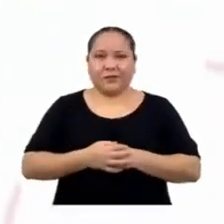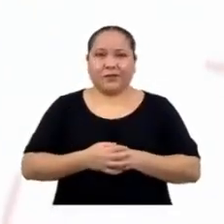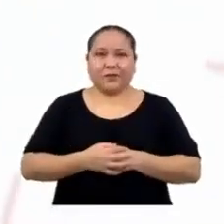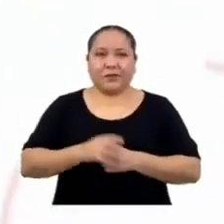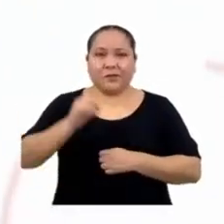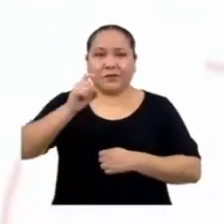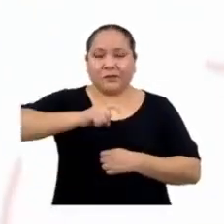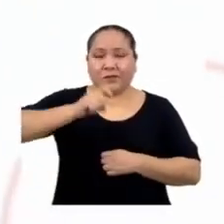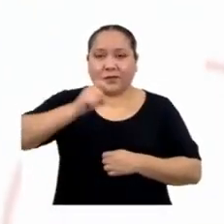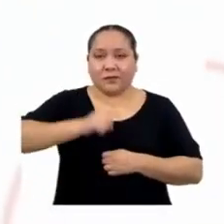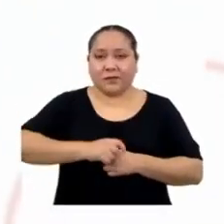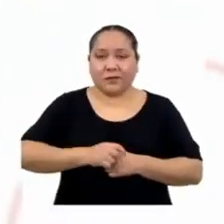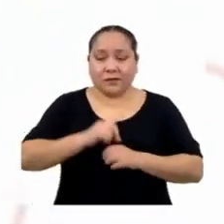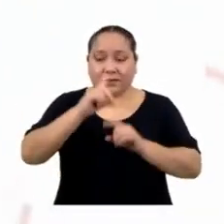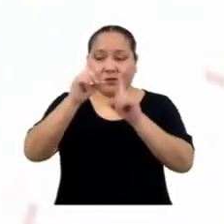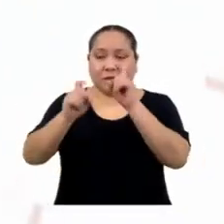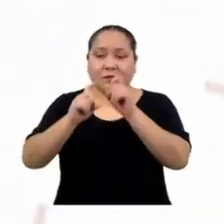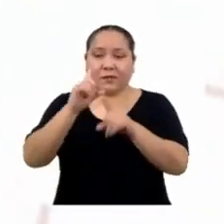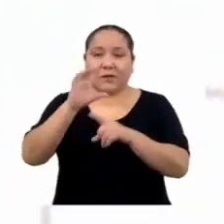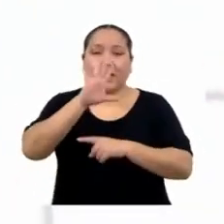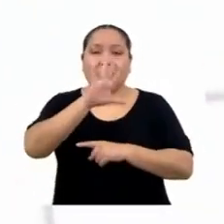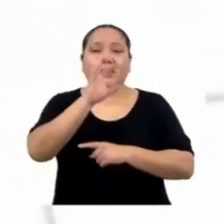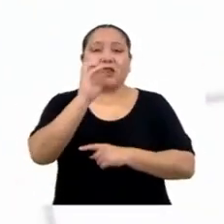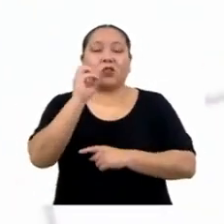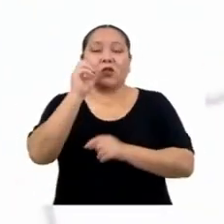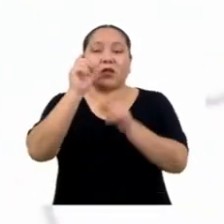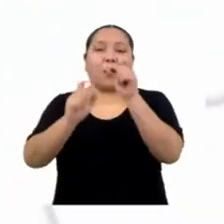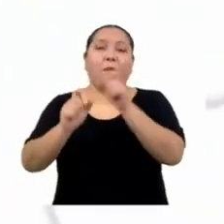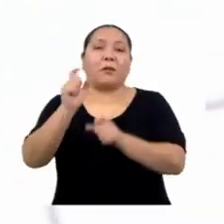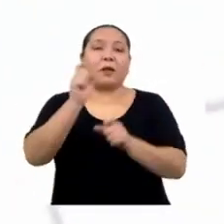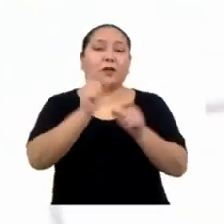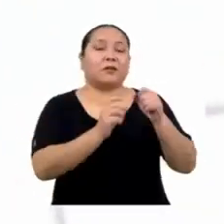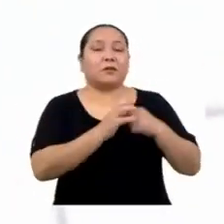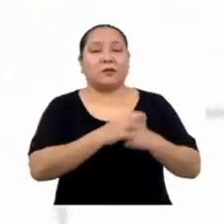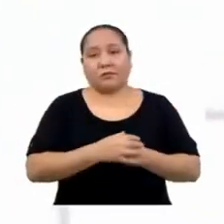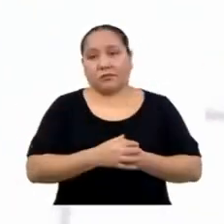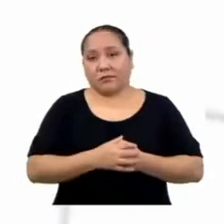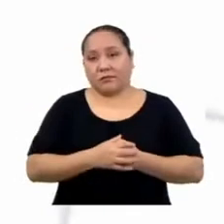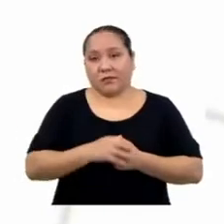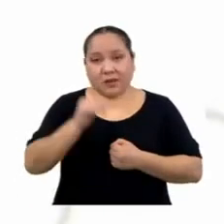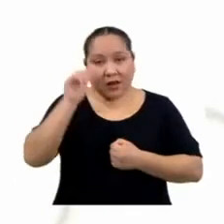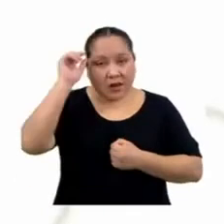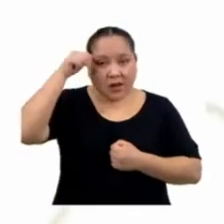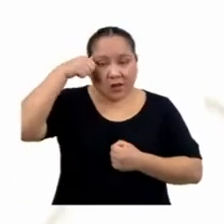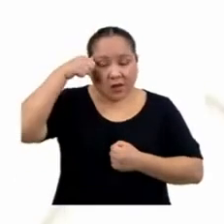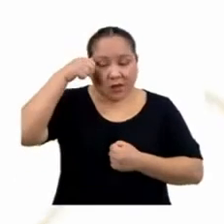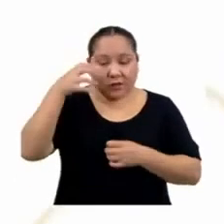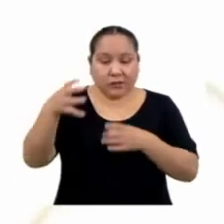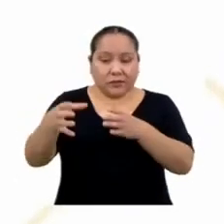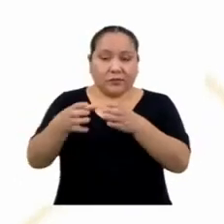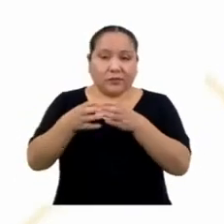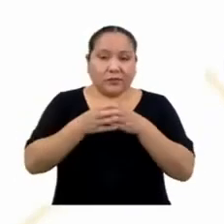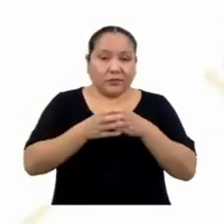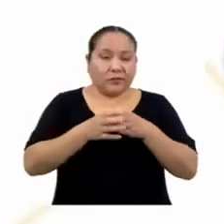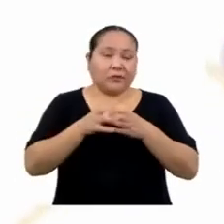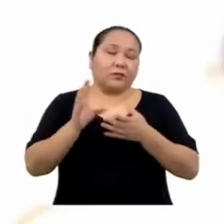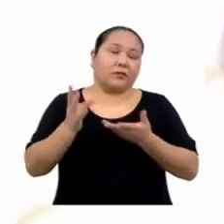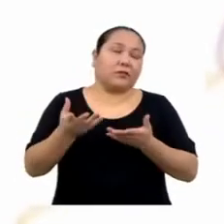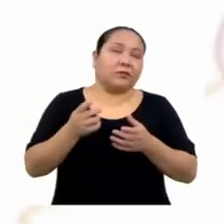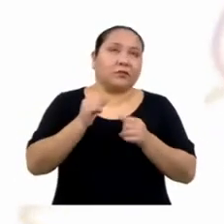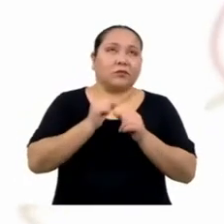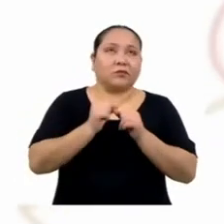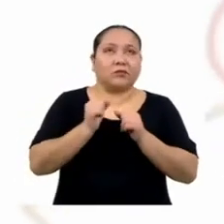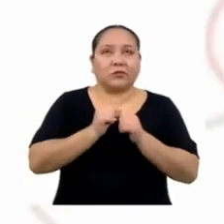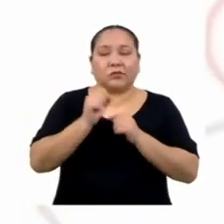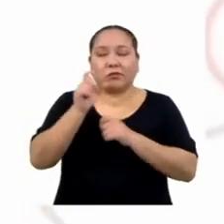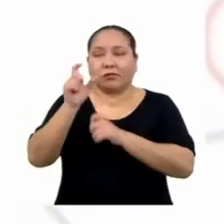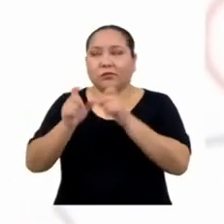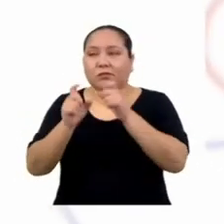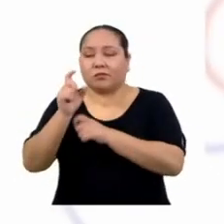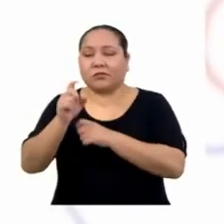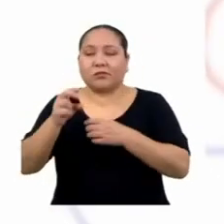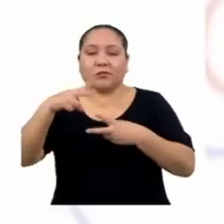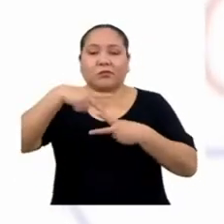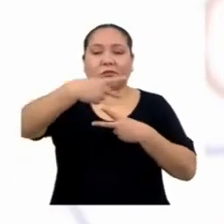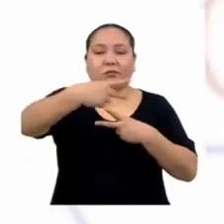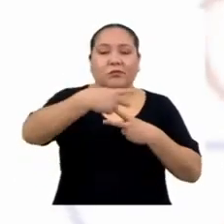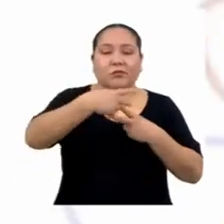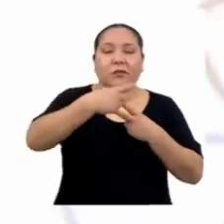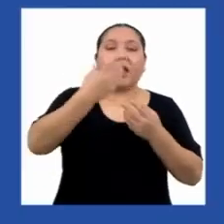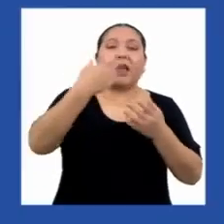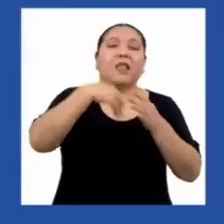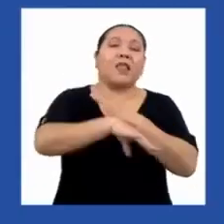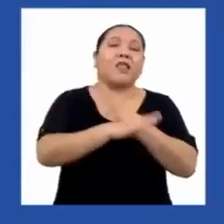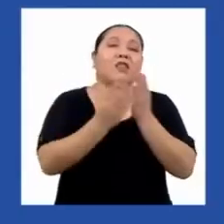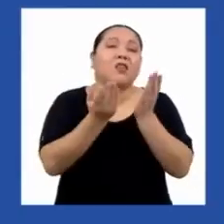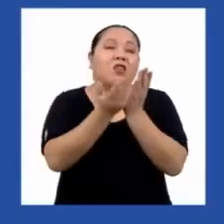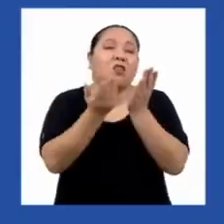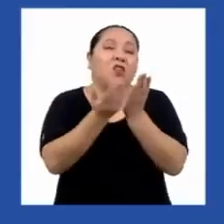Deberás de aplicar tu encuesta a 50 personas, teniendo en cuenta que la muestra puede estar formada por los miembros de la comunidad educativa